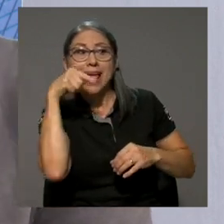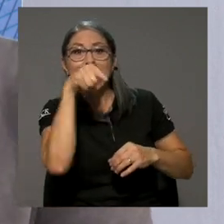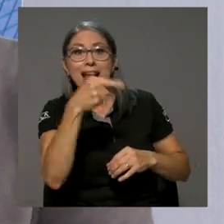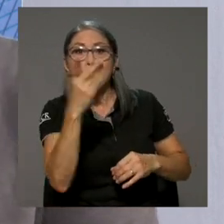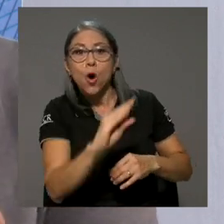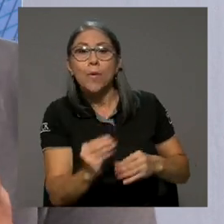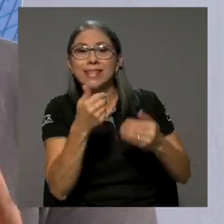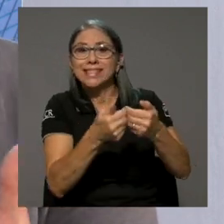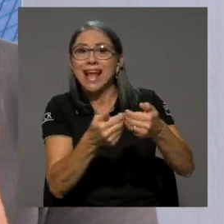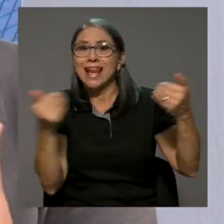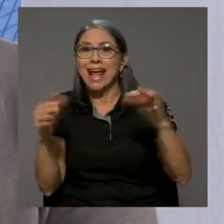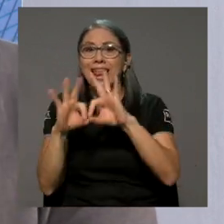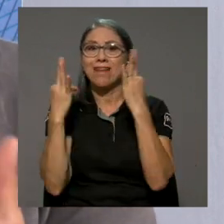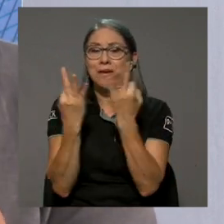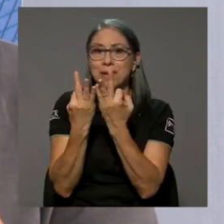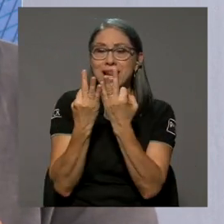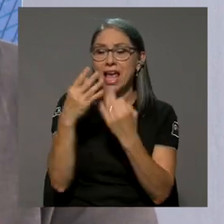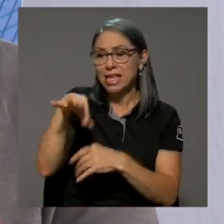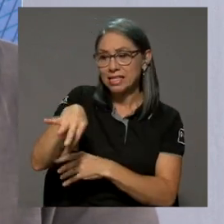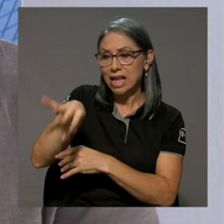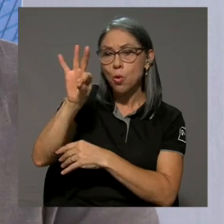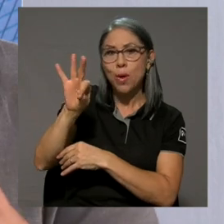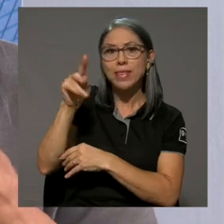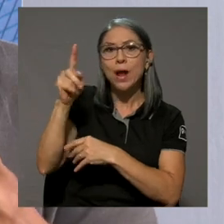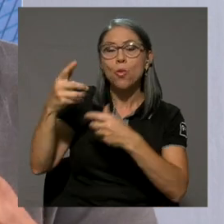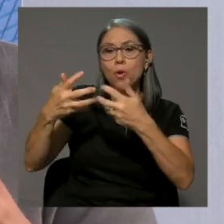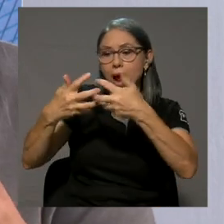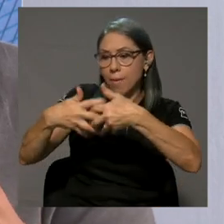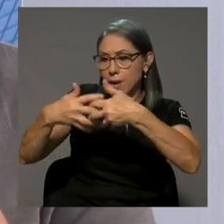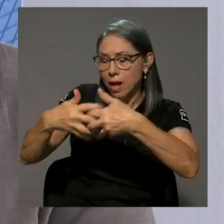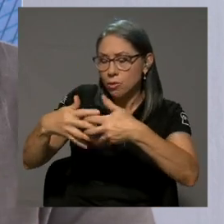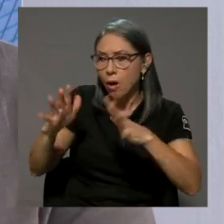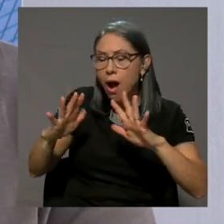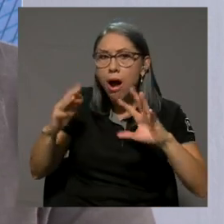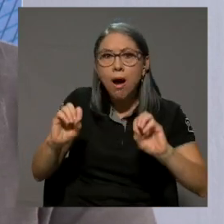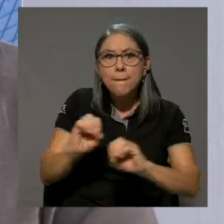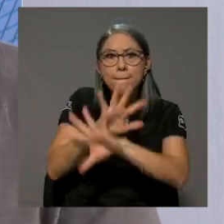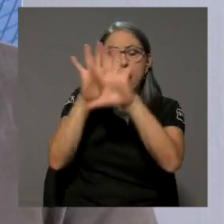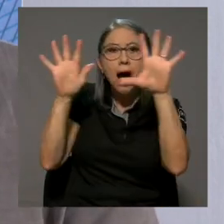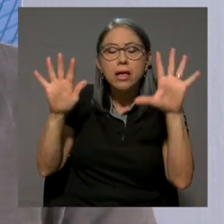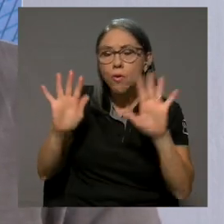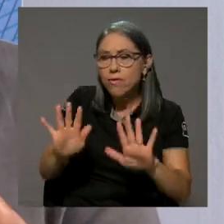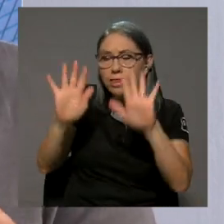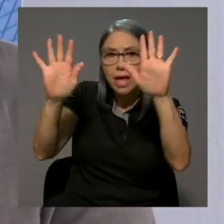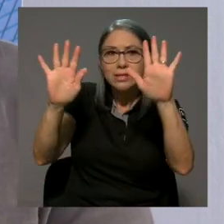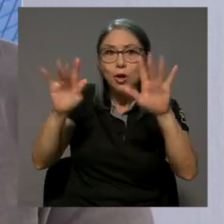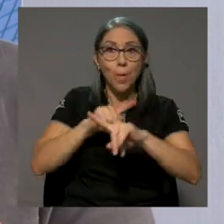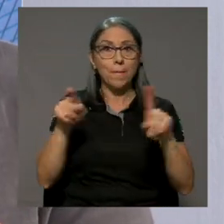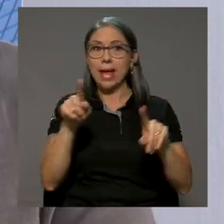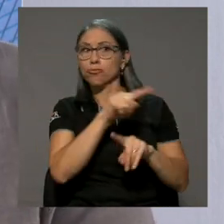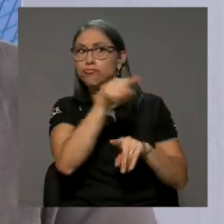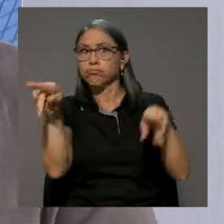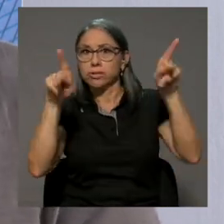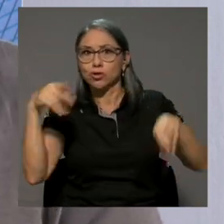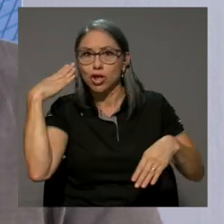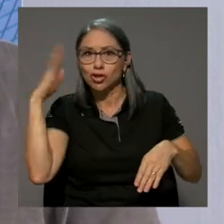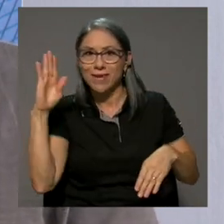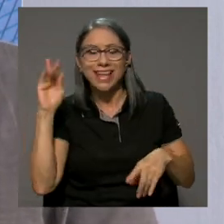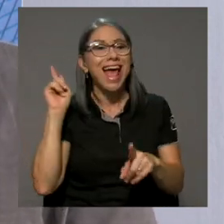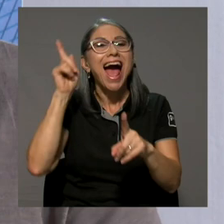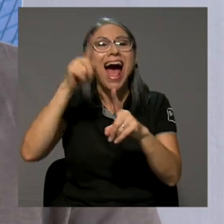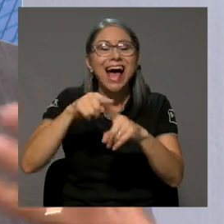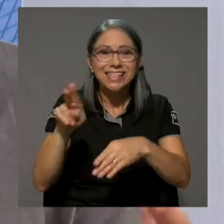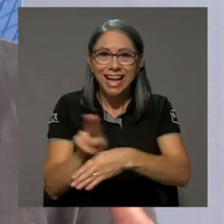él se aleja de su familia y se encuentra un aparato, un aparato fantástico, mágico. Solo que nadie sabe que es fantástico,